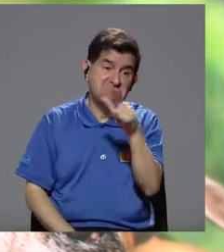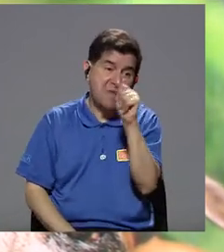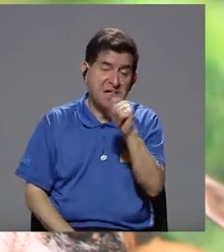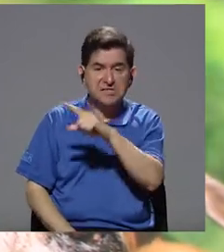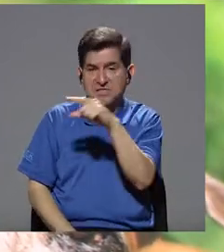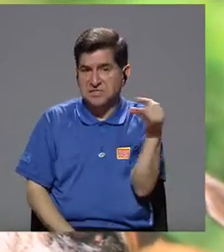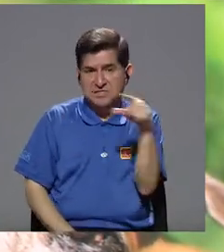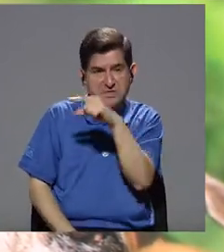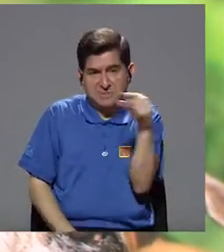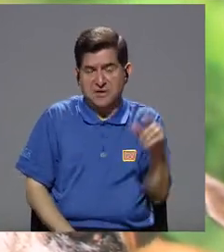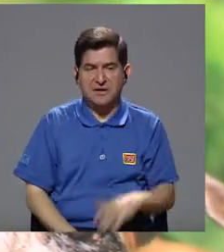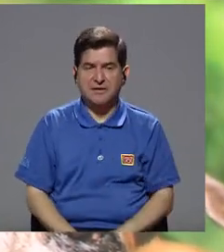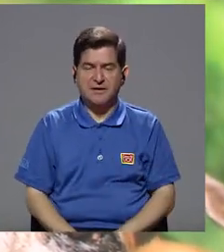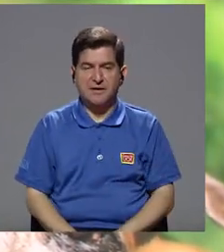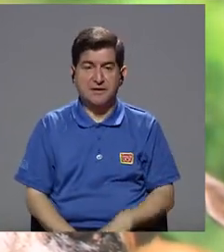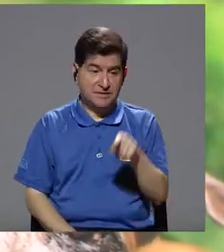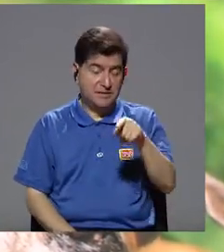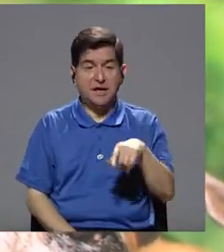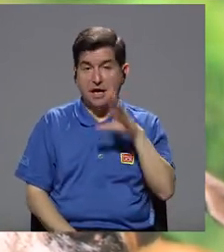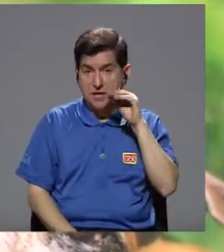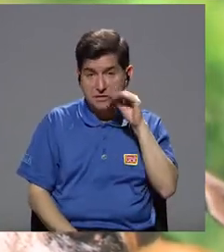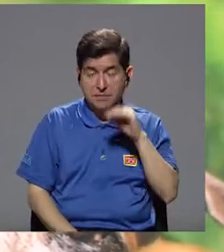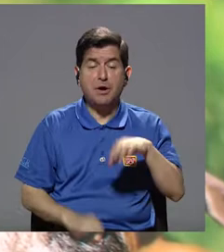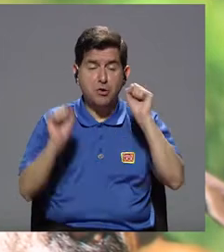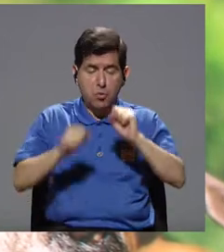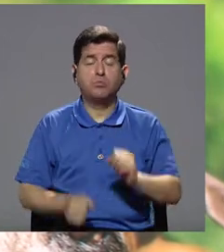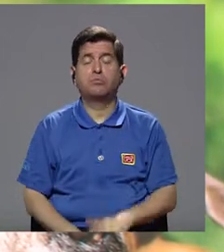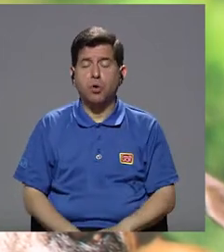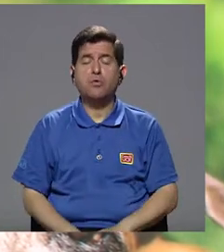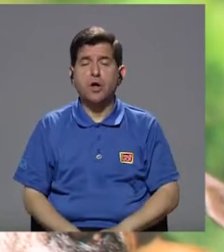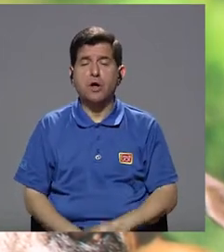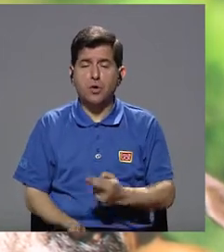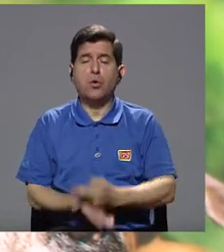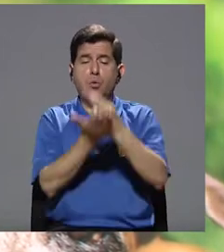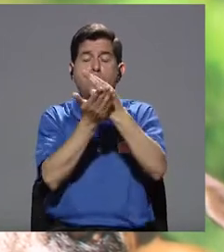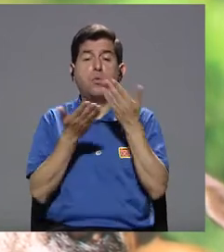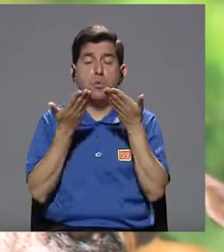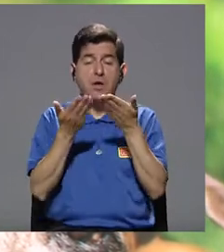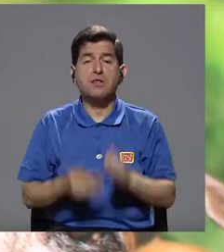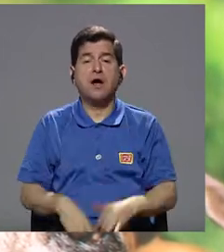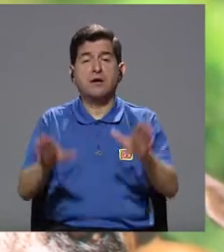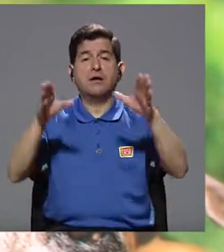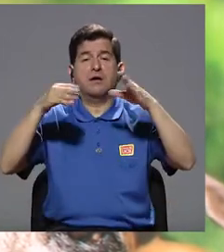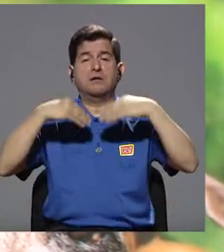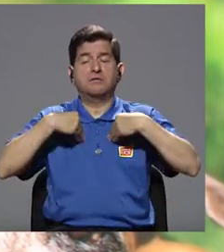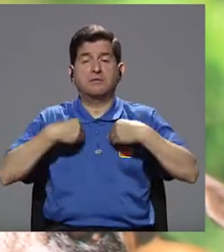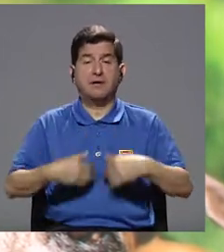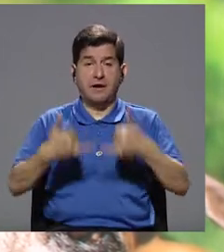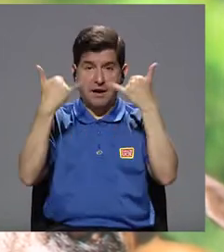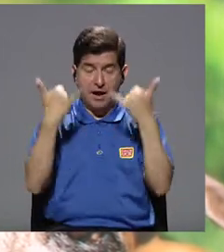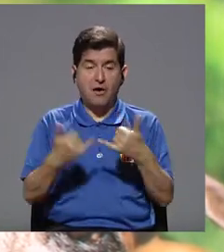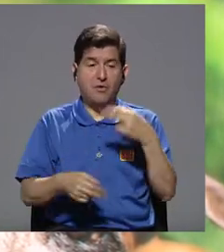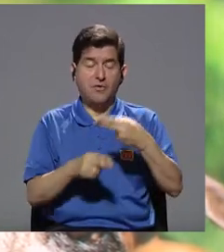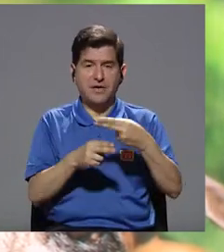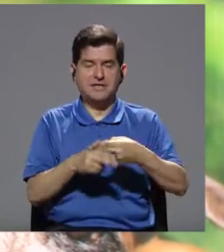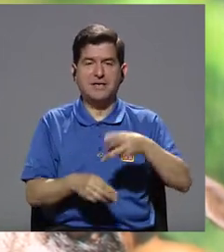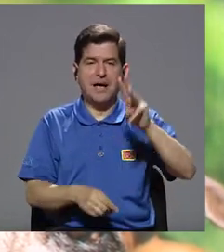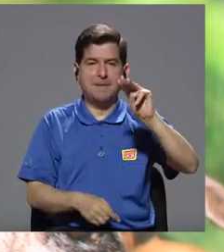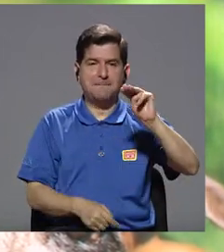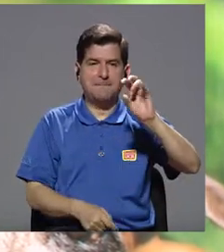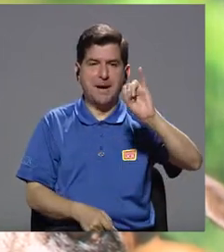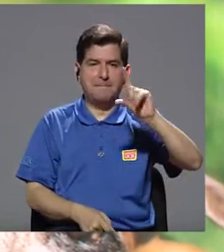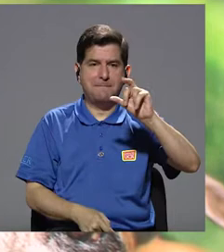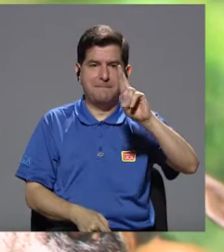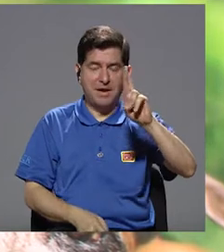puede ser meses, puede ser semanas. Killer, por dicha, se pudo rehabilitar, se pudo dar en adopción. Entonces, ahora